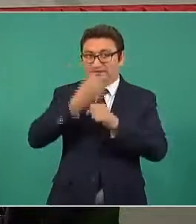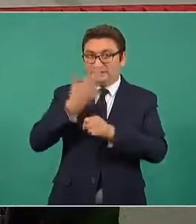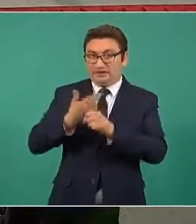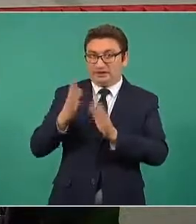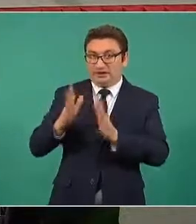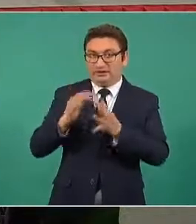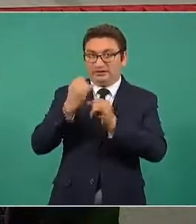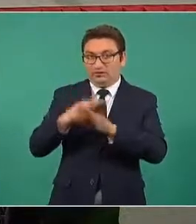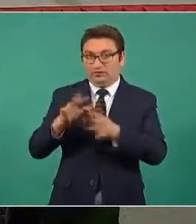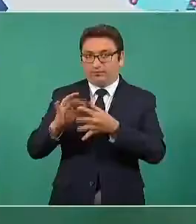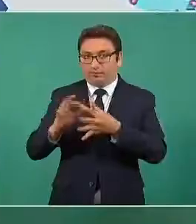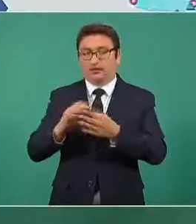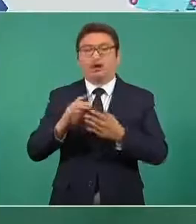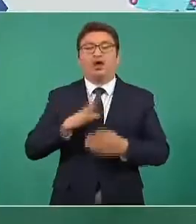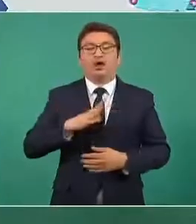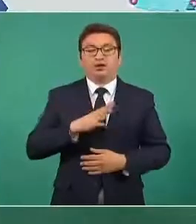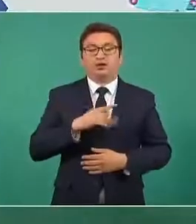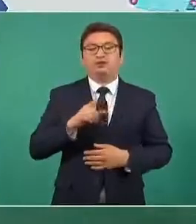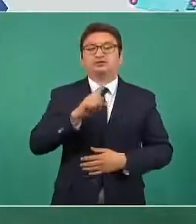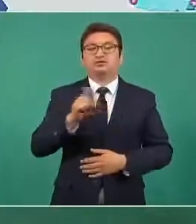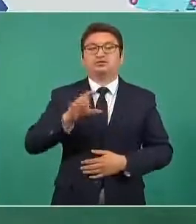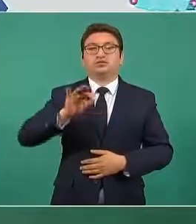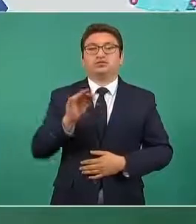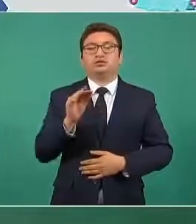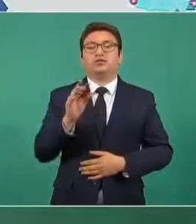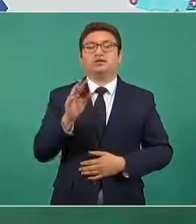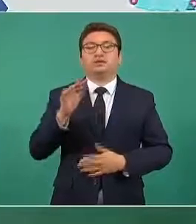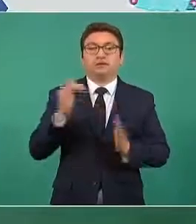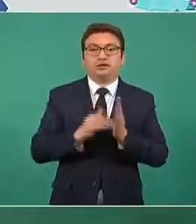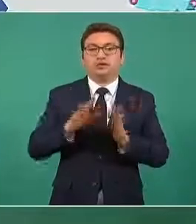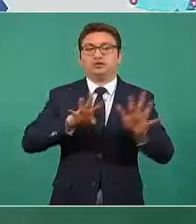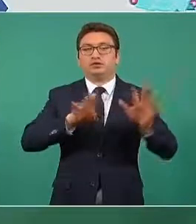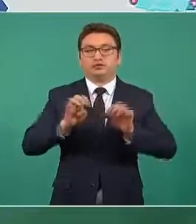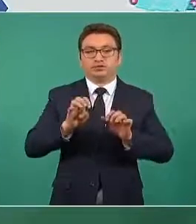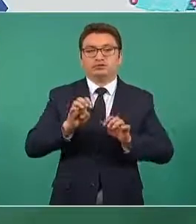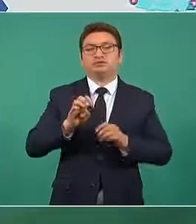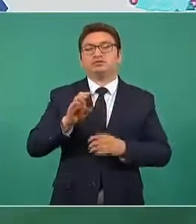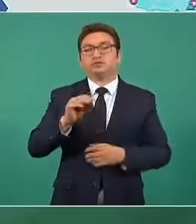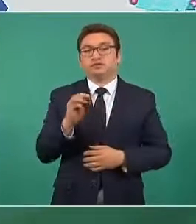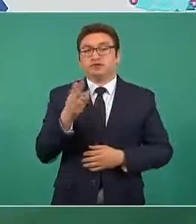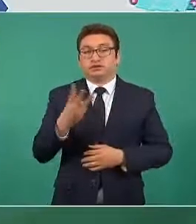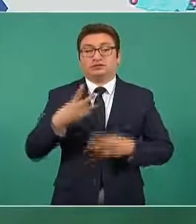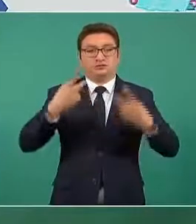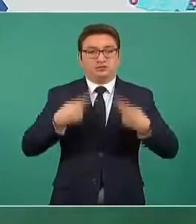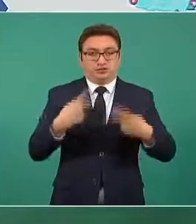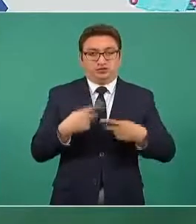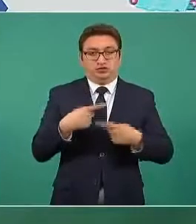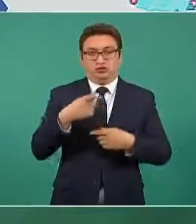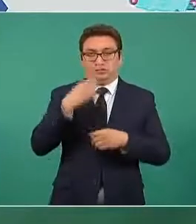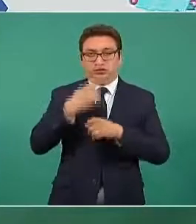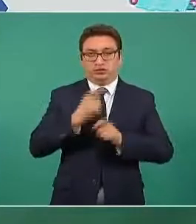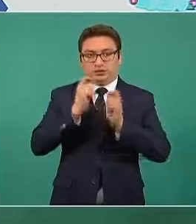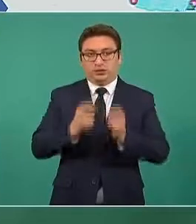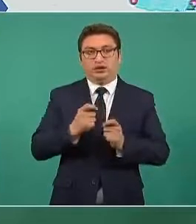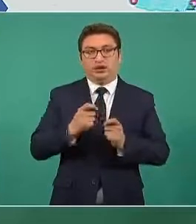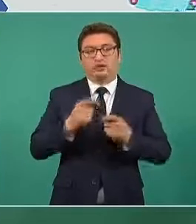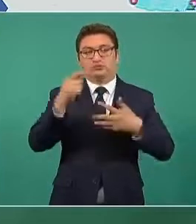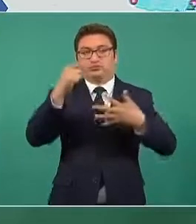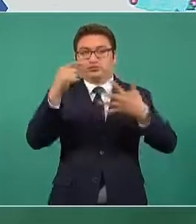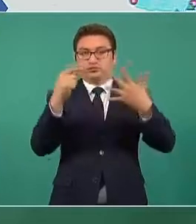tenemos 140 mil 993 hombres empeñados en estas